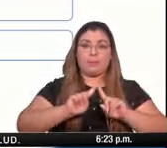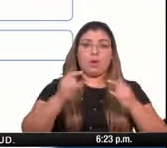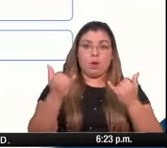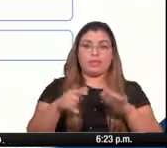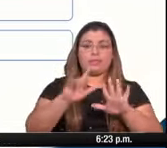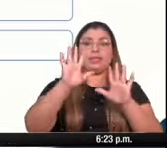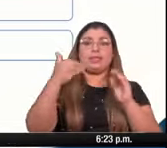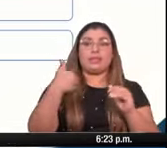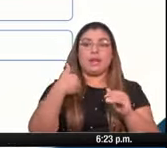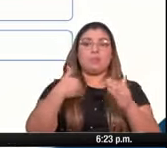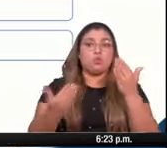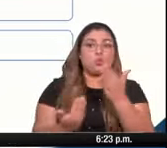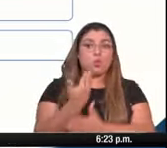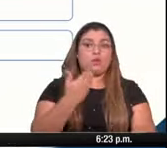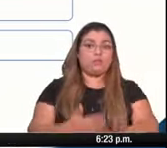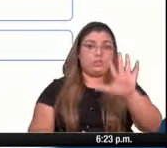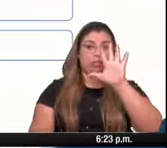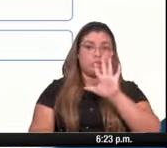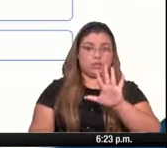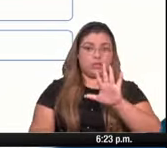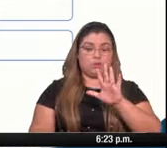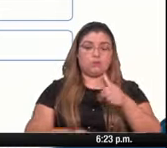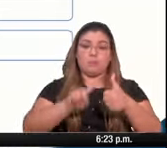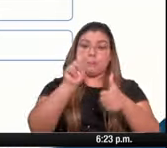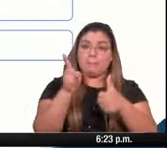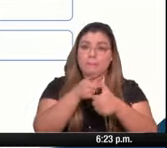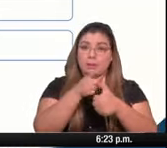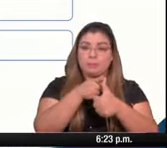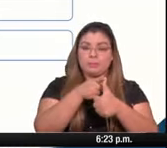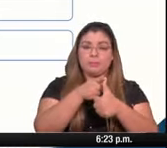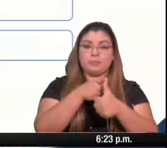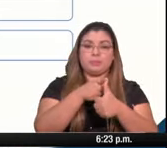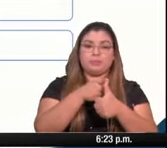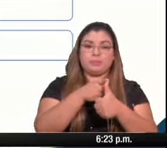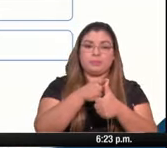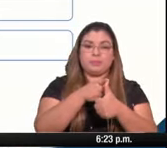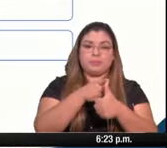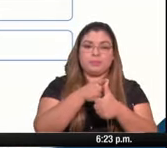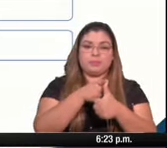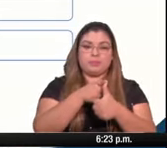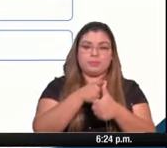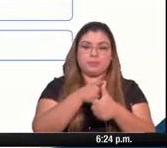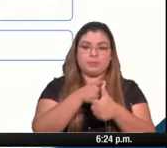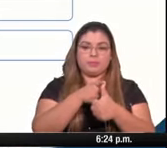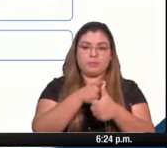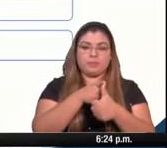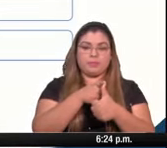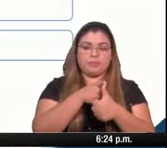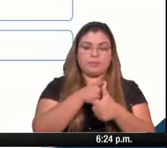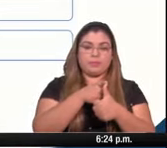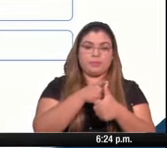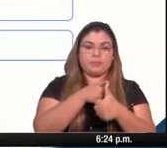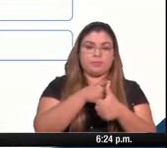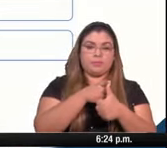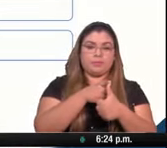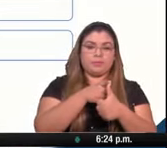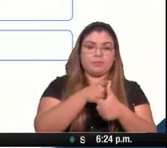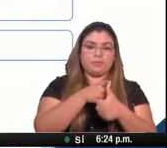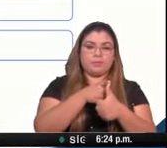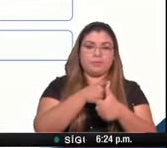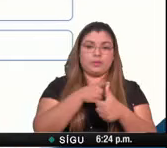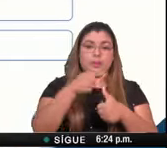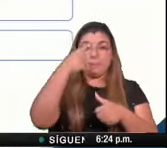las hemos diseñado de esta forma la primera etapa es el amago de desborde de uno de los cuatro indicadores para la